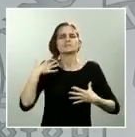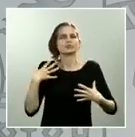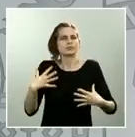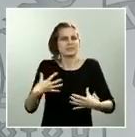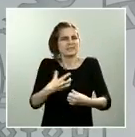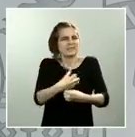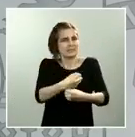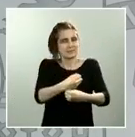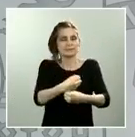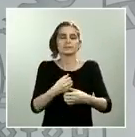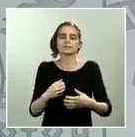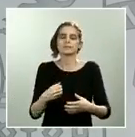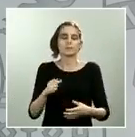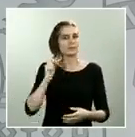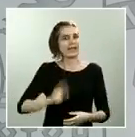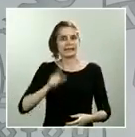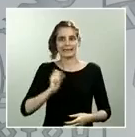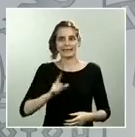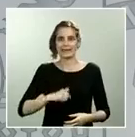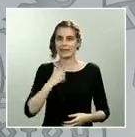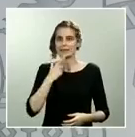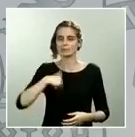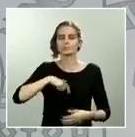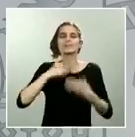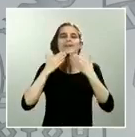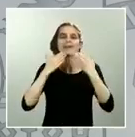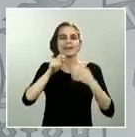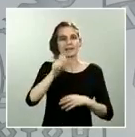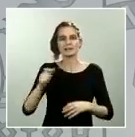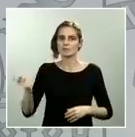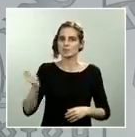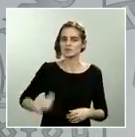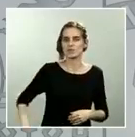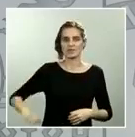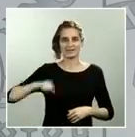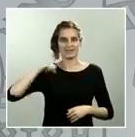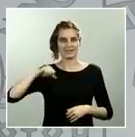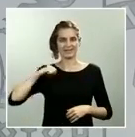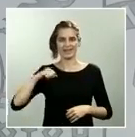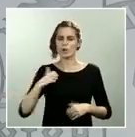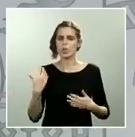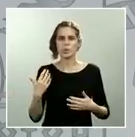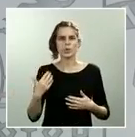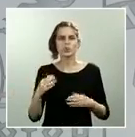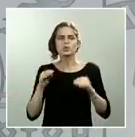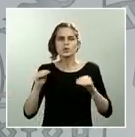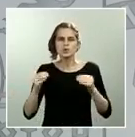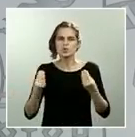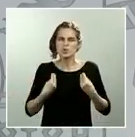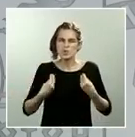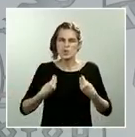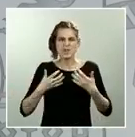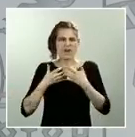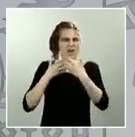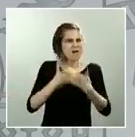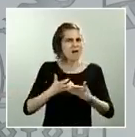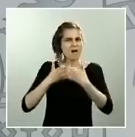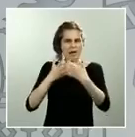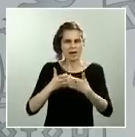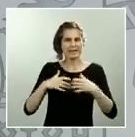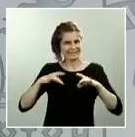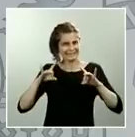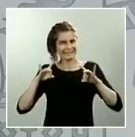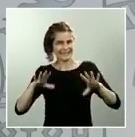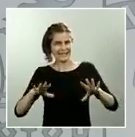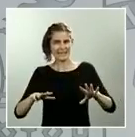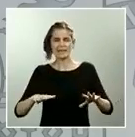los profesionales de primera línea, a los sanitarios que se juegan la vida todos los días trabajando para salvar la de las personas